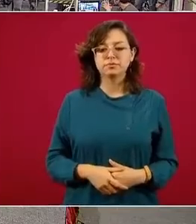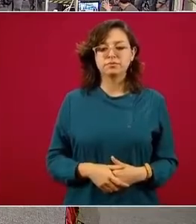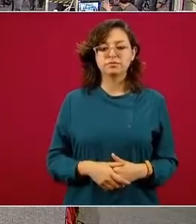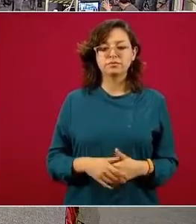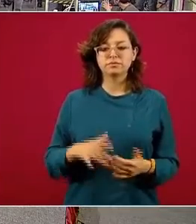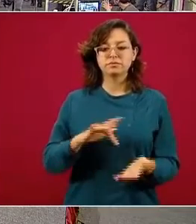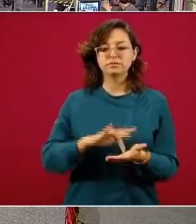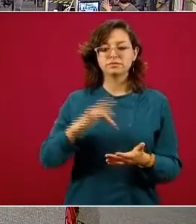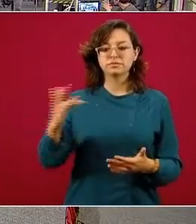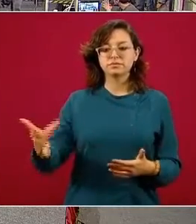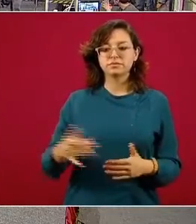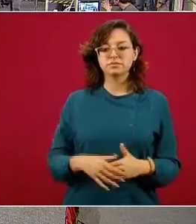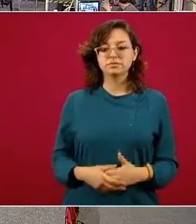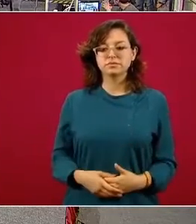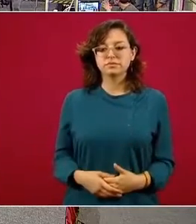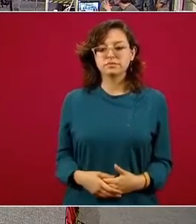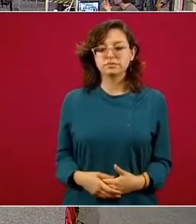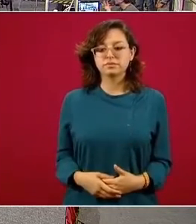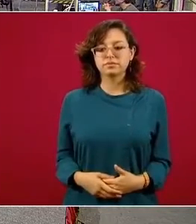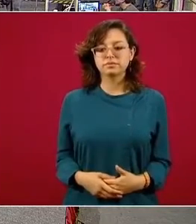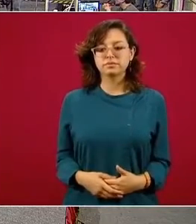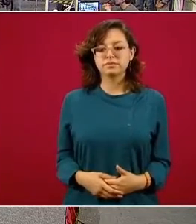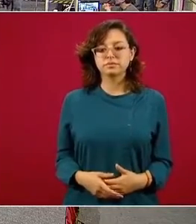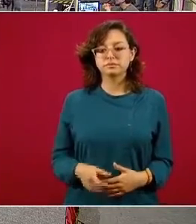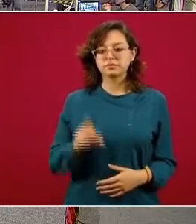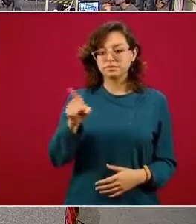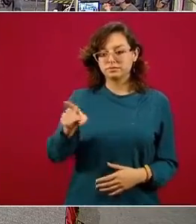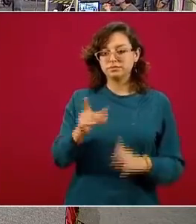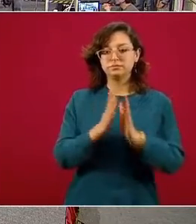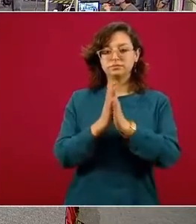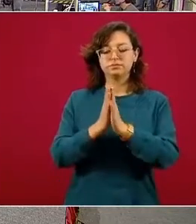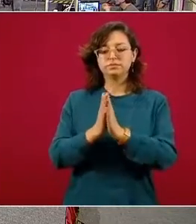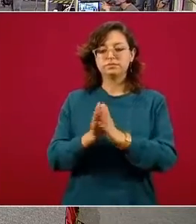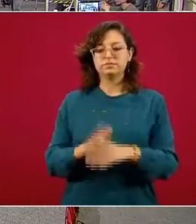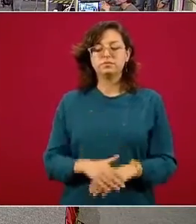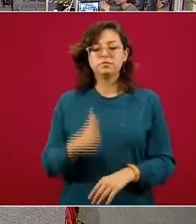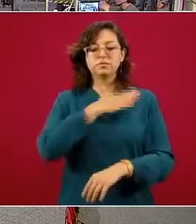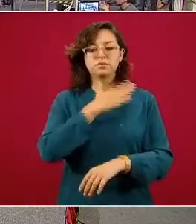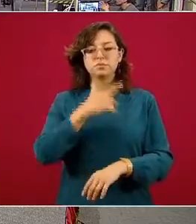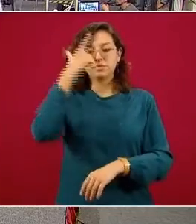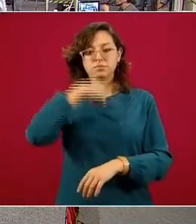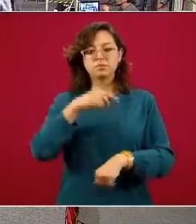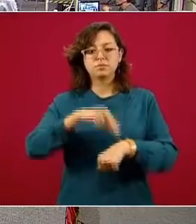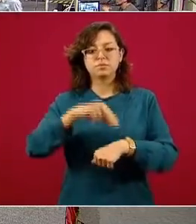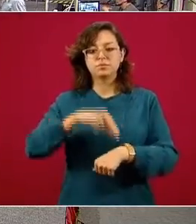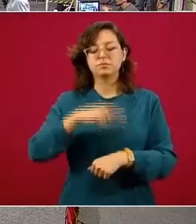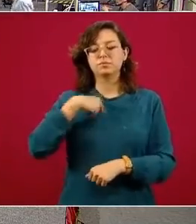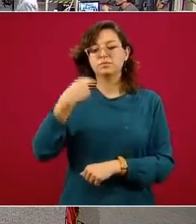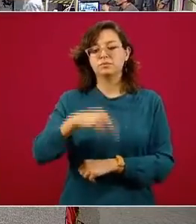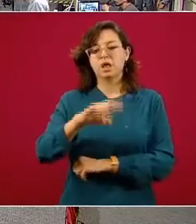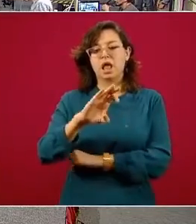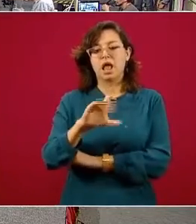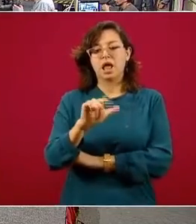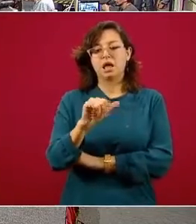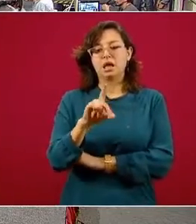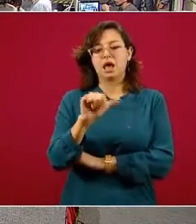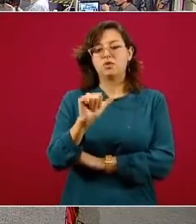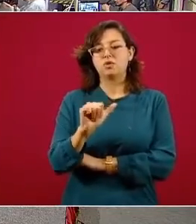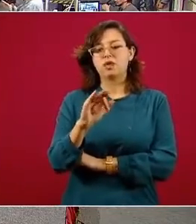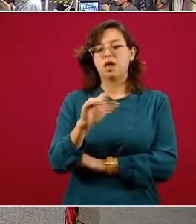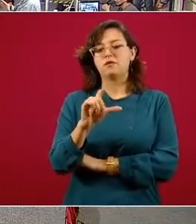Gracias. Por favor, no, habíamos dicho usted, por favor. Buenas noches, doctor. Muchas gracias. Claudia Flores, de Televisa. Bueno,